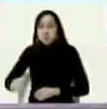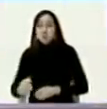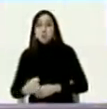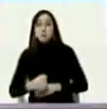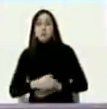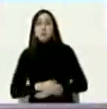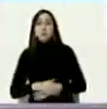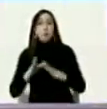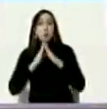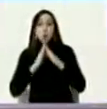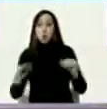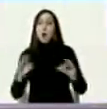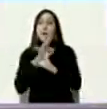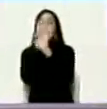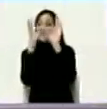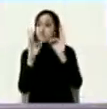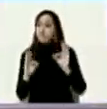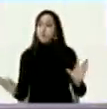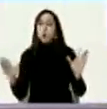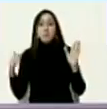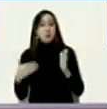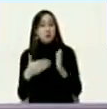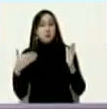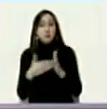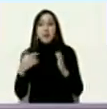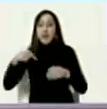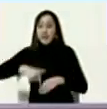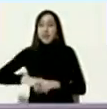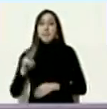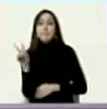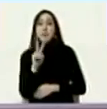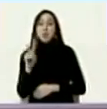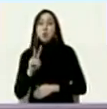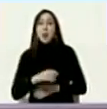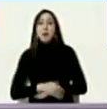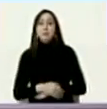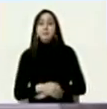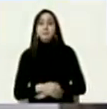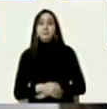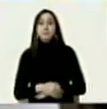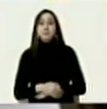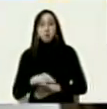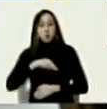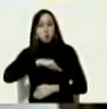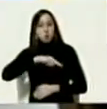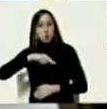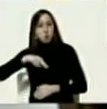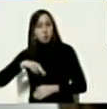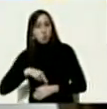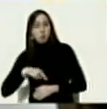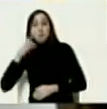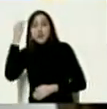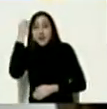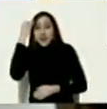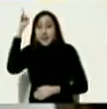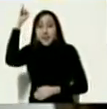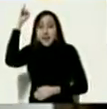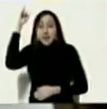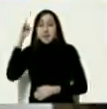todos los modelos se aplicaron contra Venezuela todos y nosotros fuimos con inteligencia